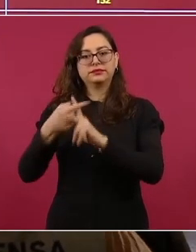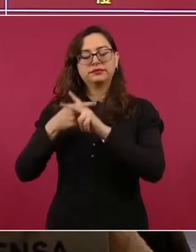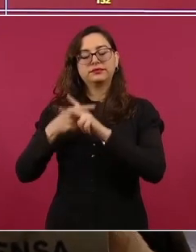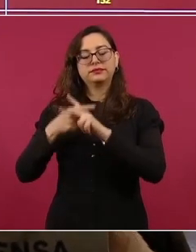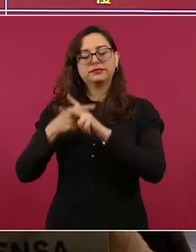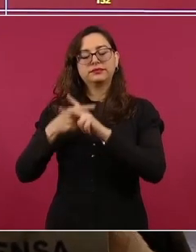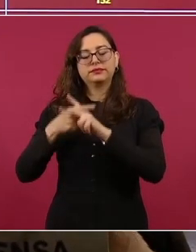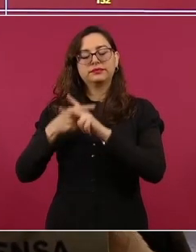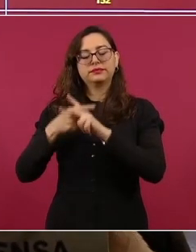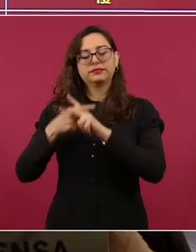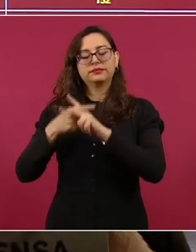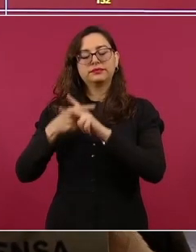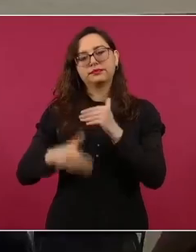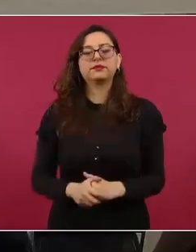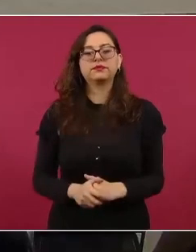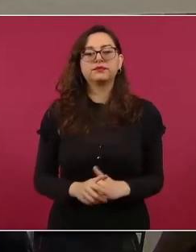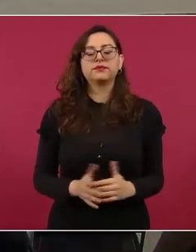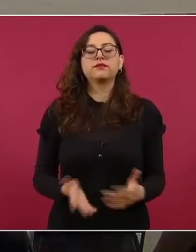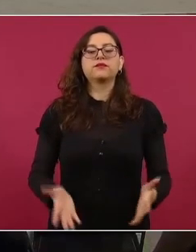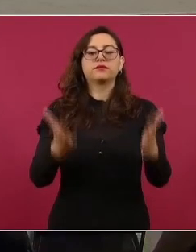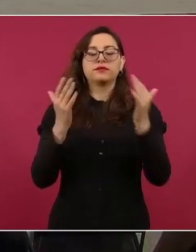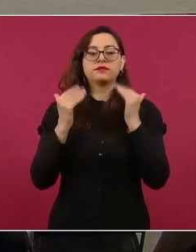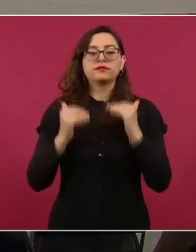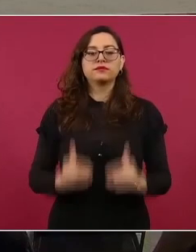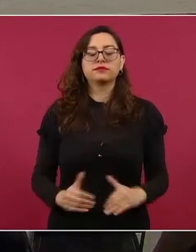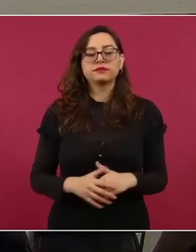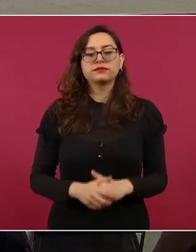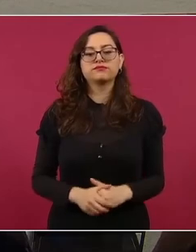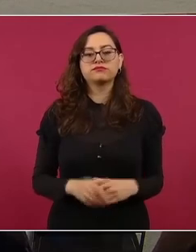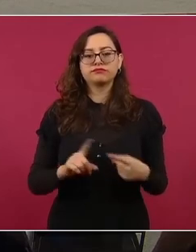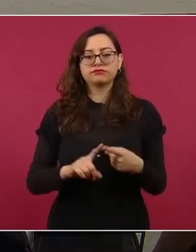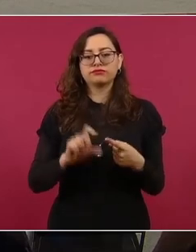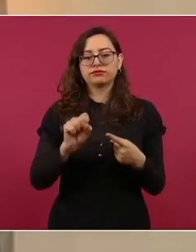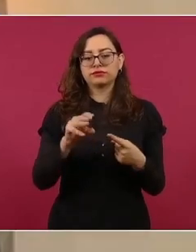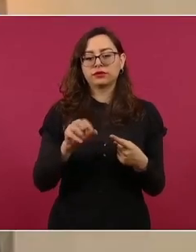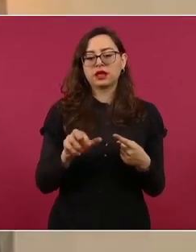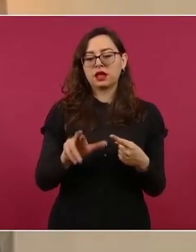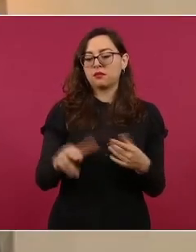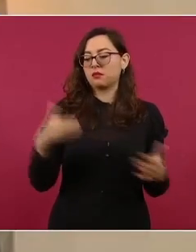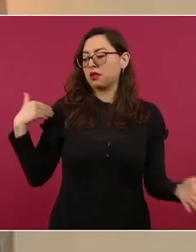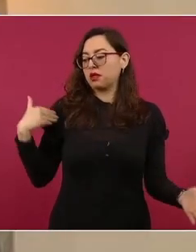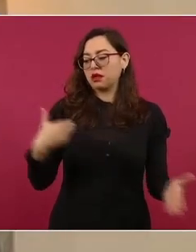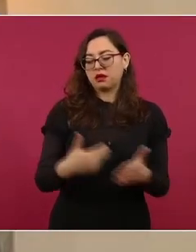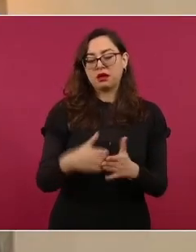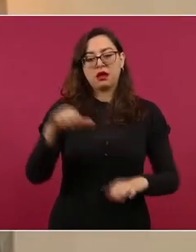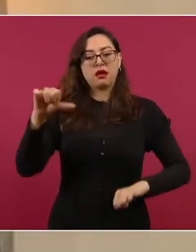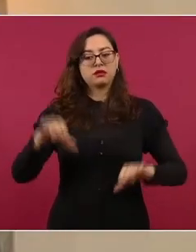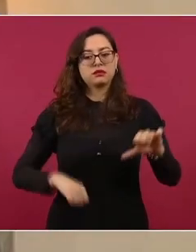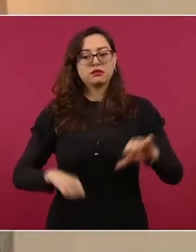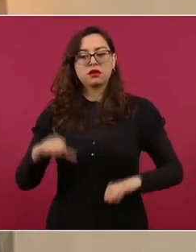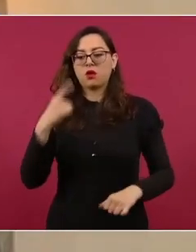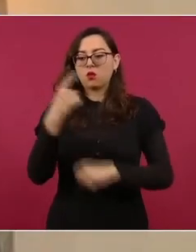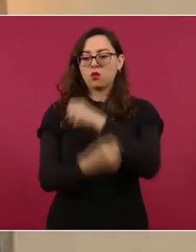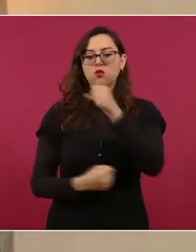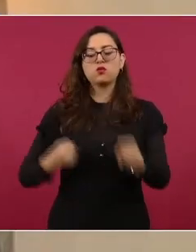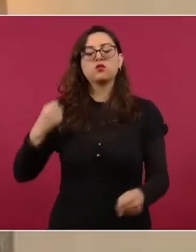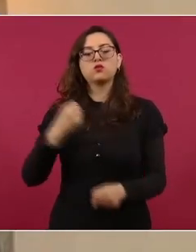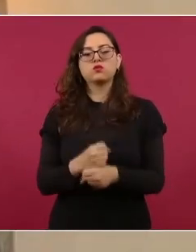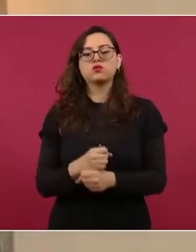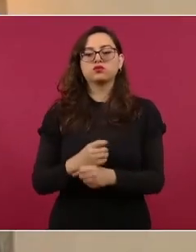las operaciones desplegadas por la Secretaría de la Marina en lo que va del presente año, se han asegurado